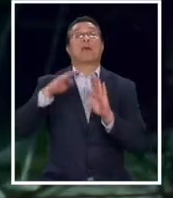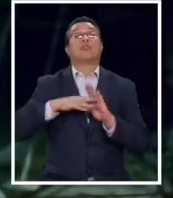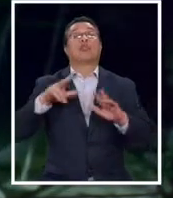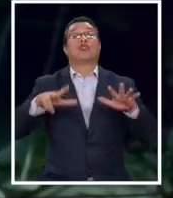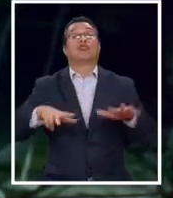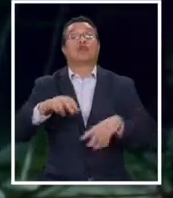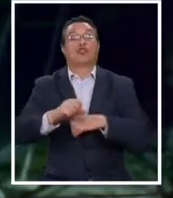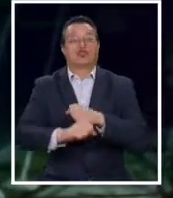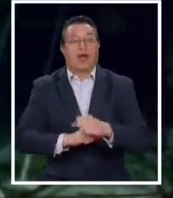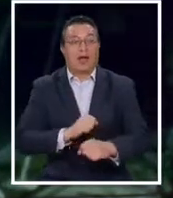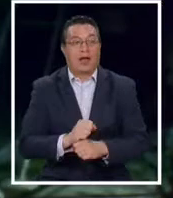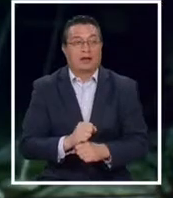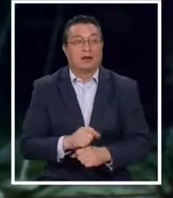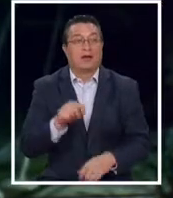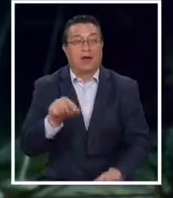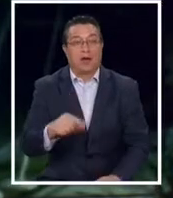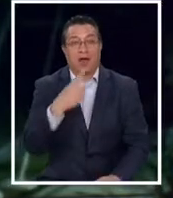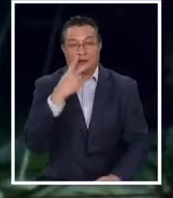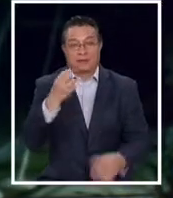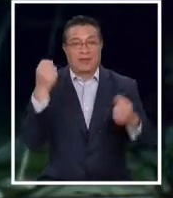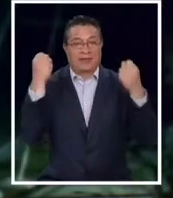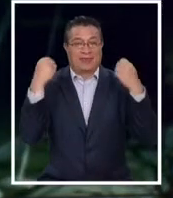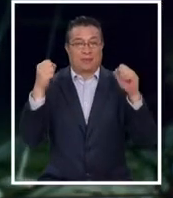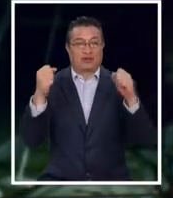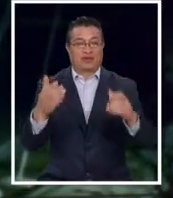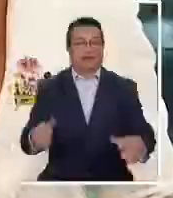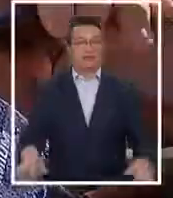de 18 años. Vamos ahora con el deporte.